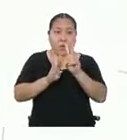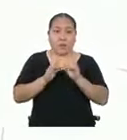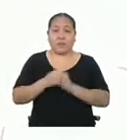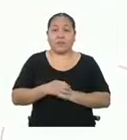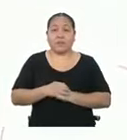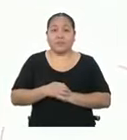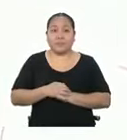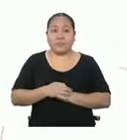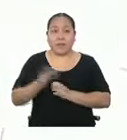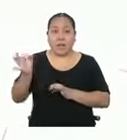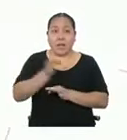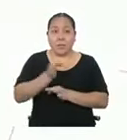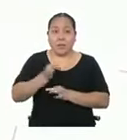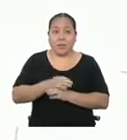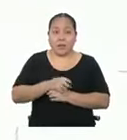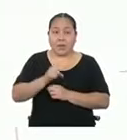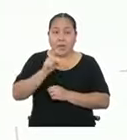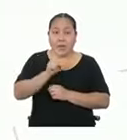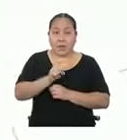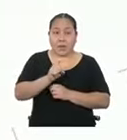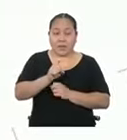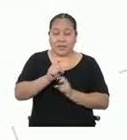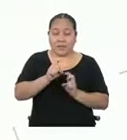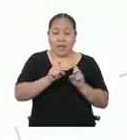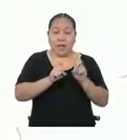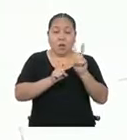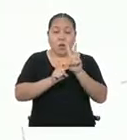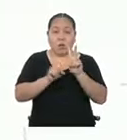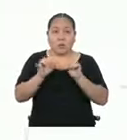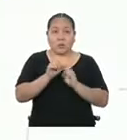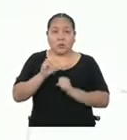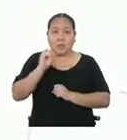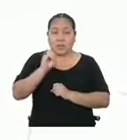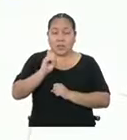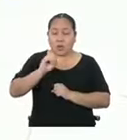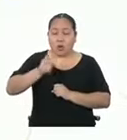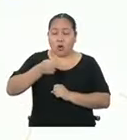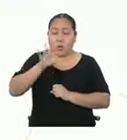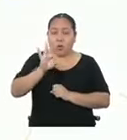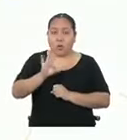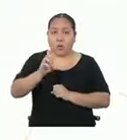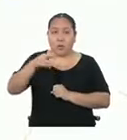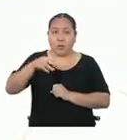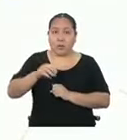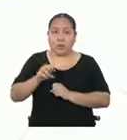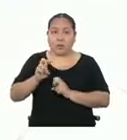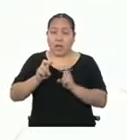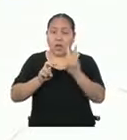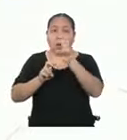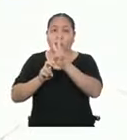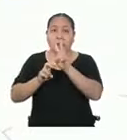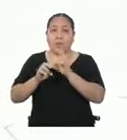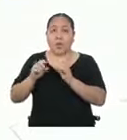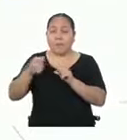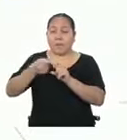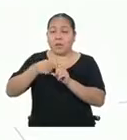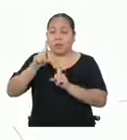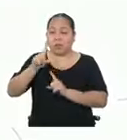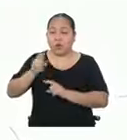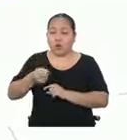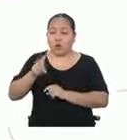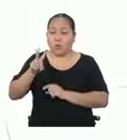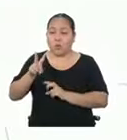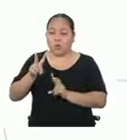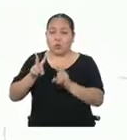Reemplazando, tenemos que x al cuadrado es igual a cero coma nueve metros al cuadrado más uno coma dos